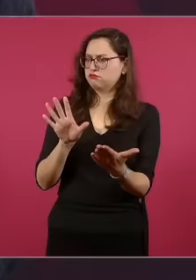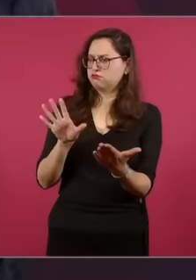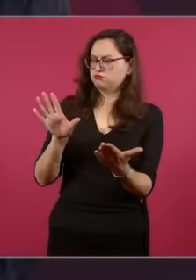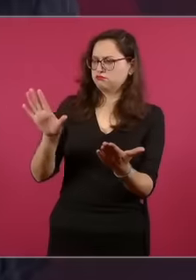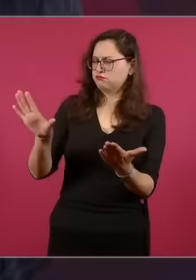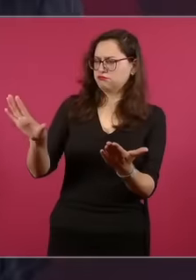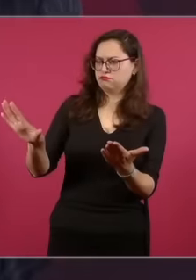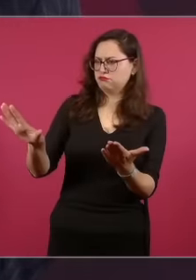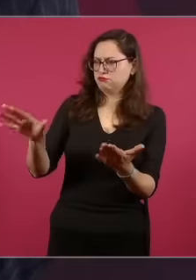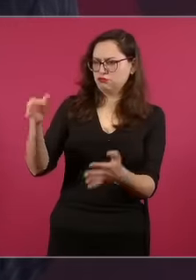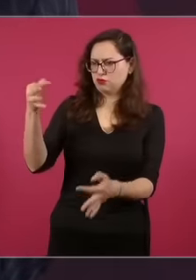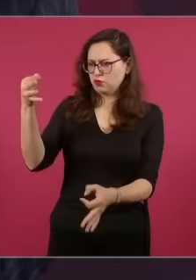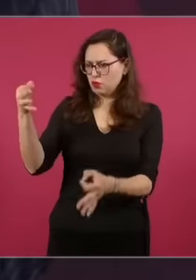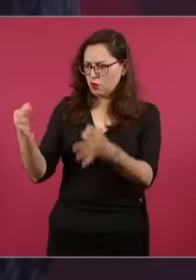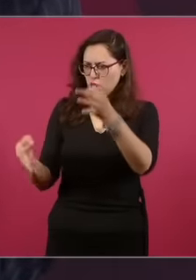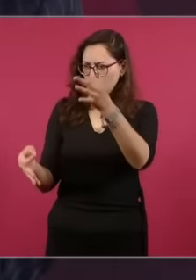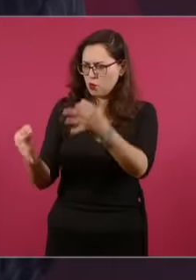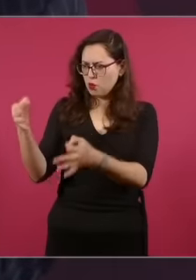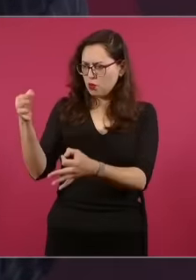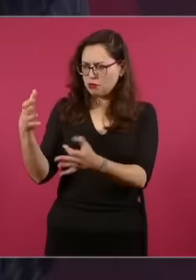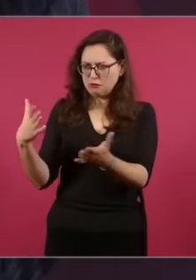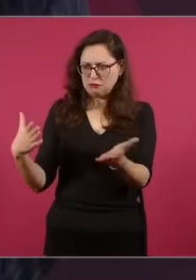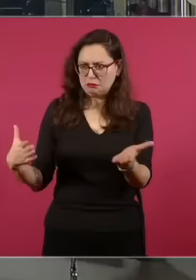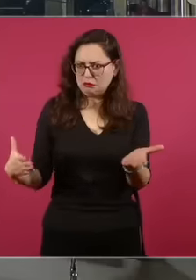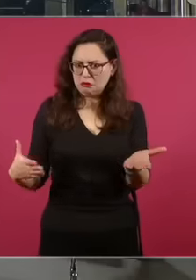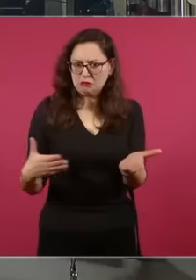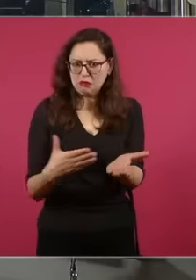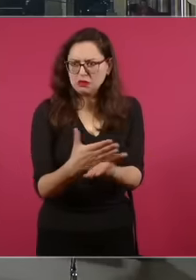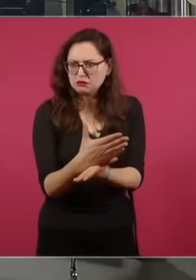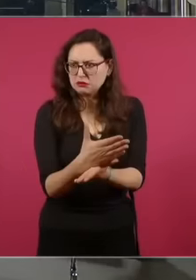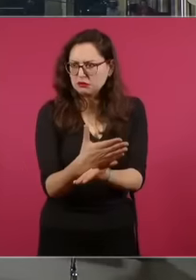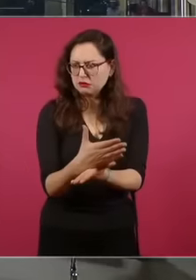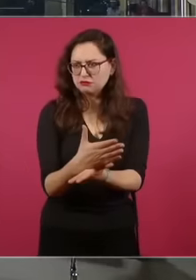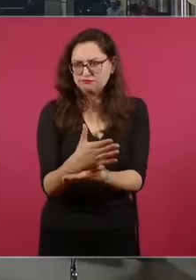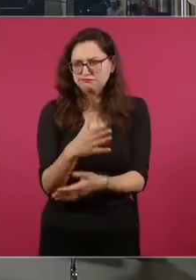del poder legislativo